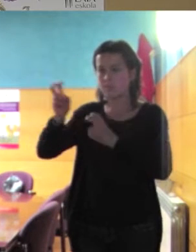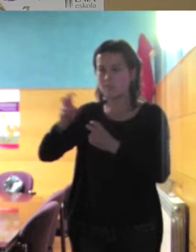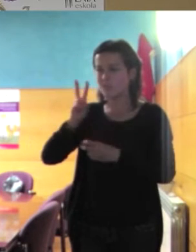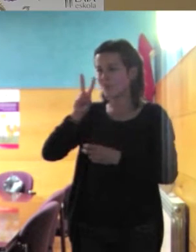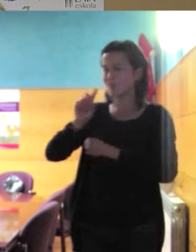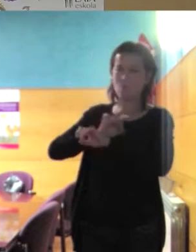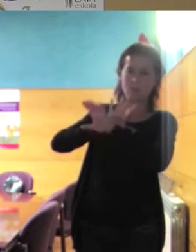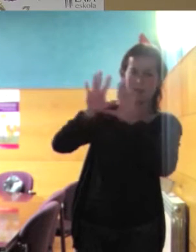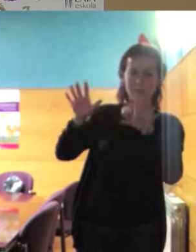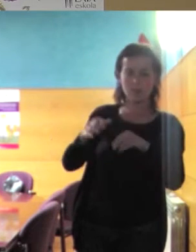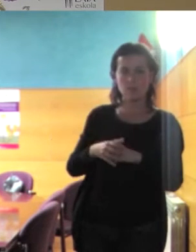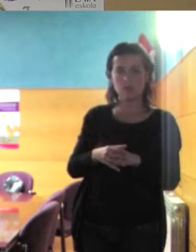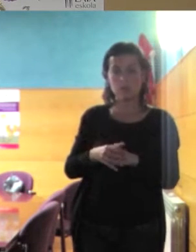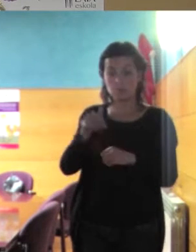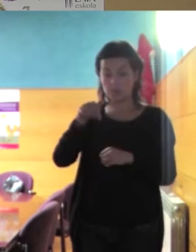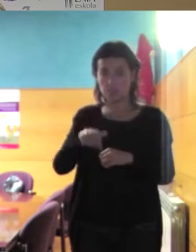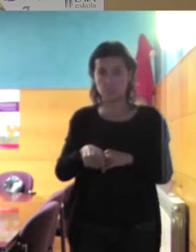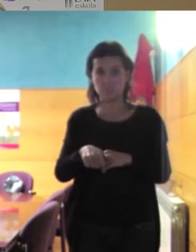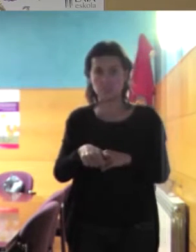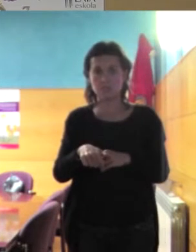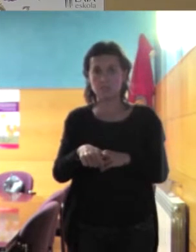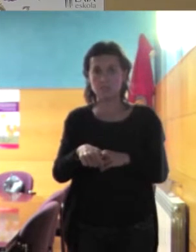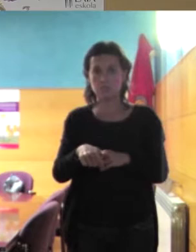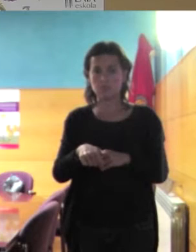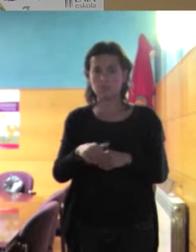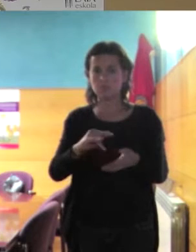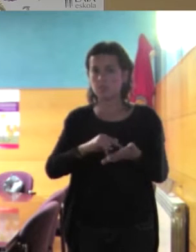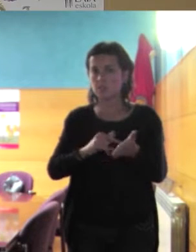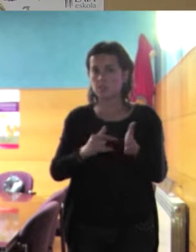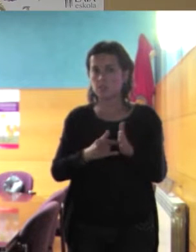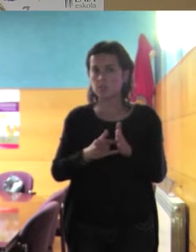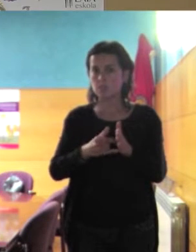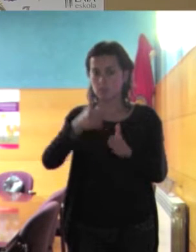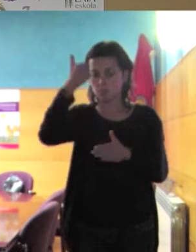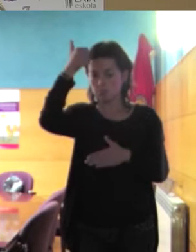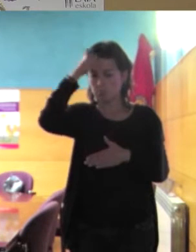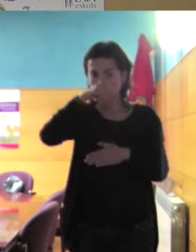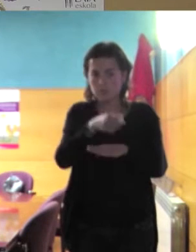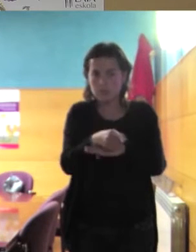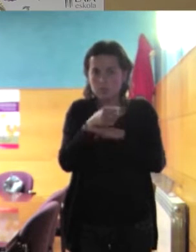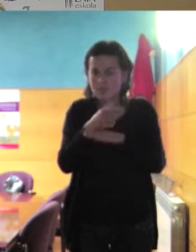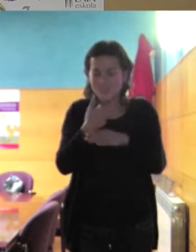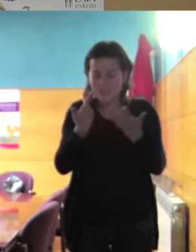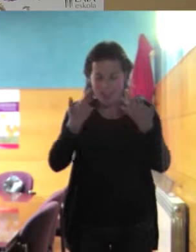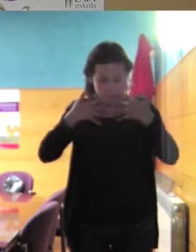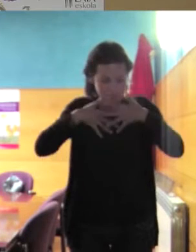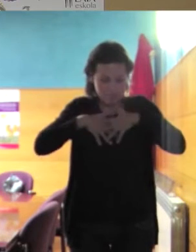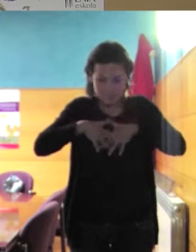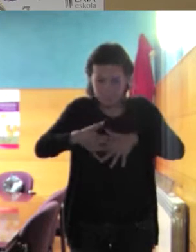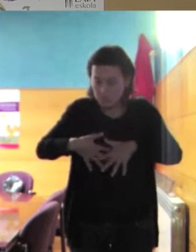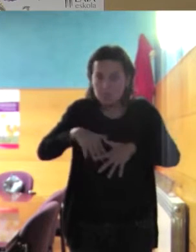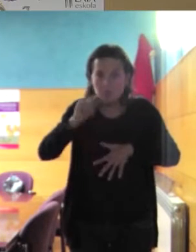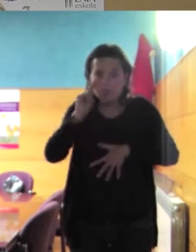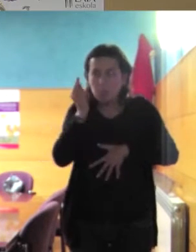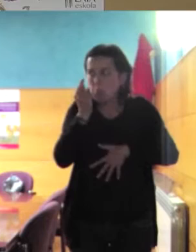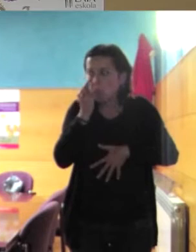vivimos en un patriarcado tan internas en él que no lo percibimos ni sus señales ni